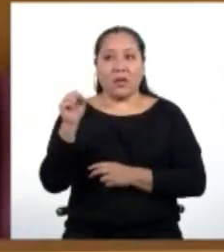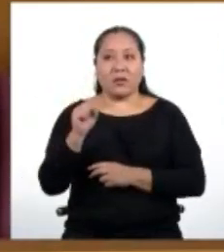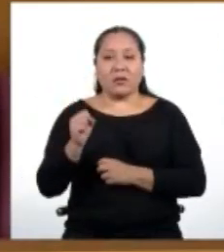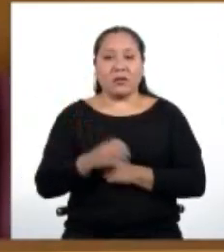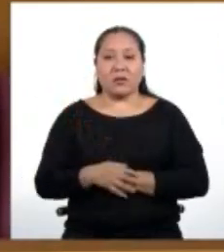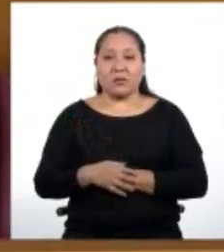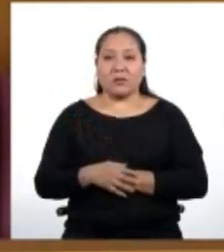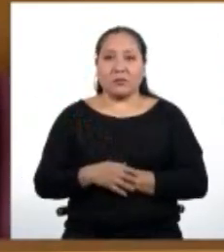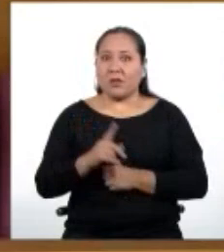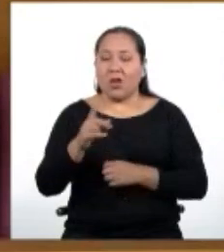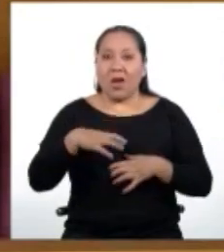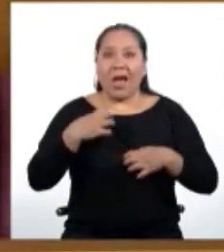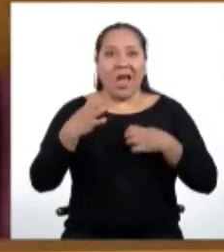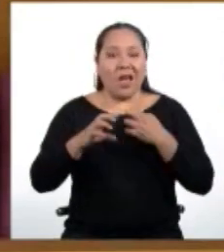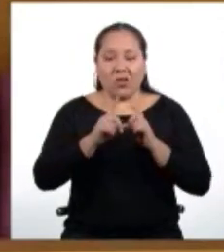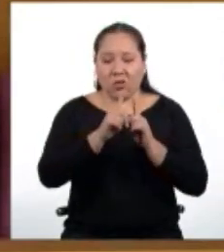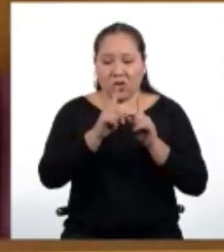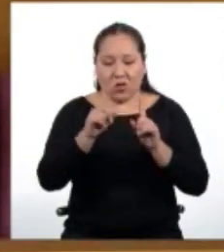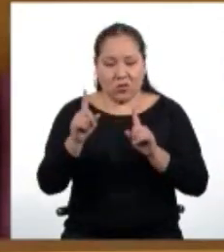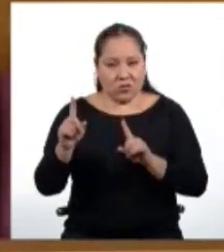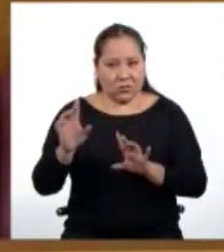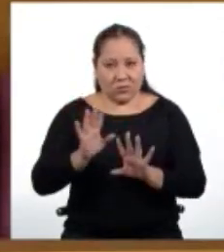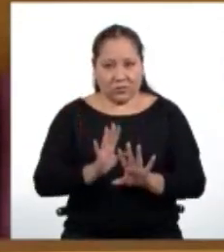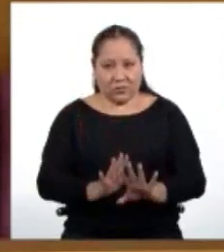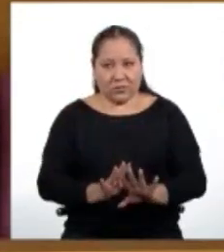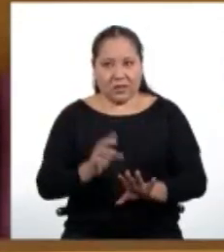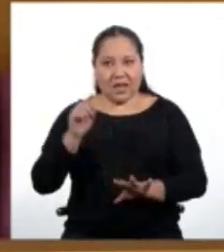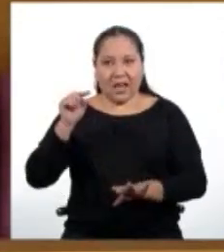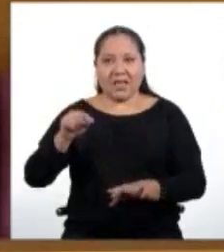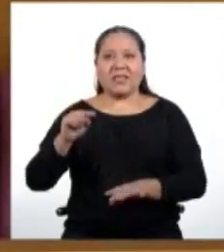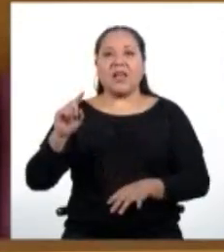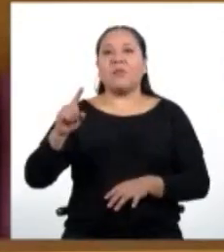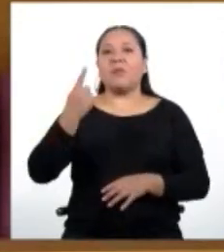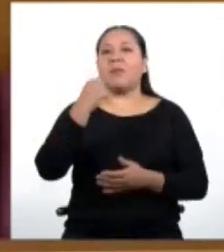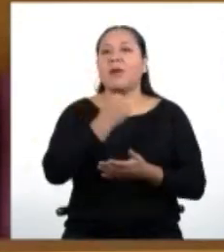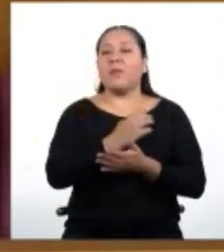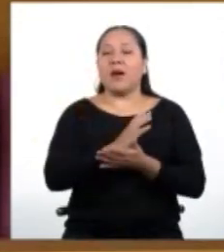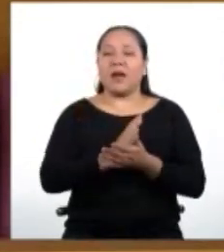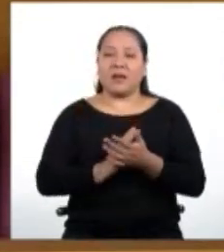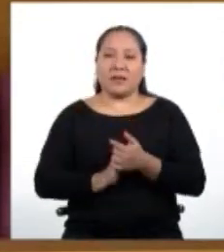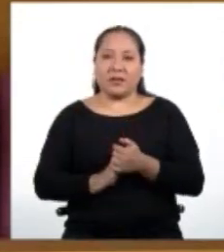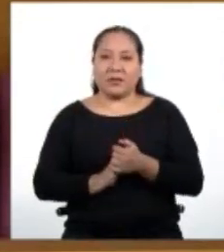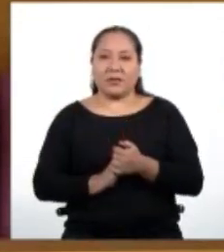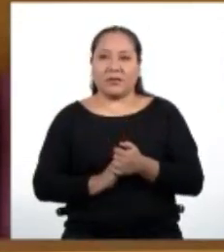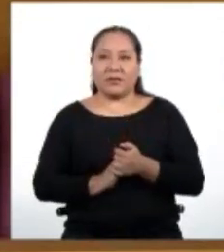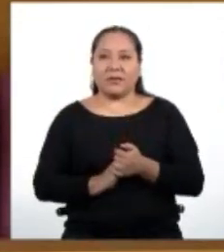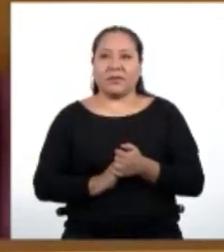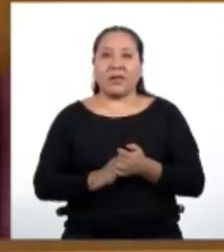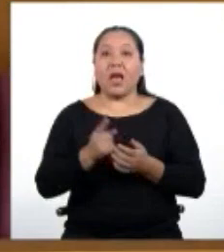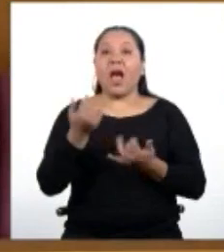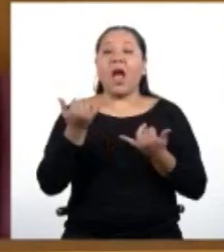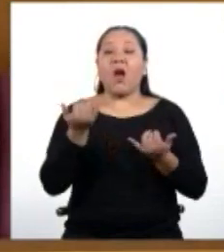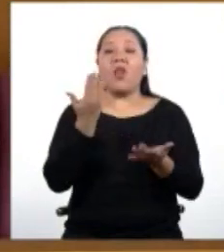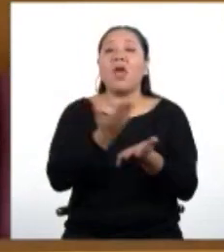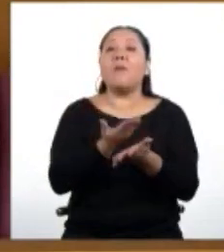No nos emocionemos todavía, porque este es solo el primer paso. Nos toca corroborar.